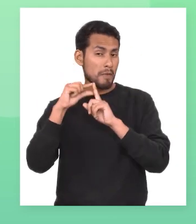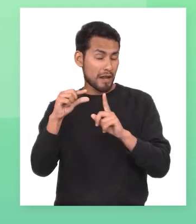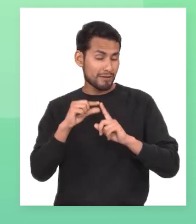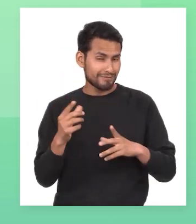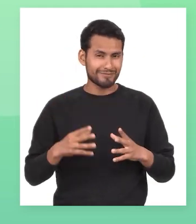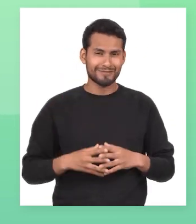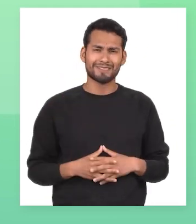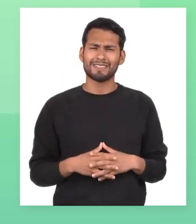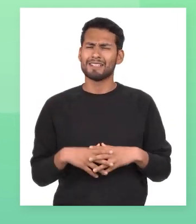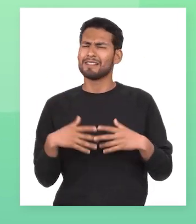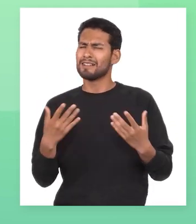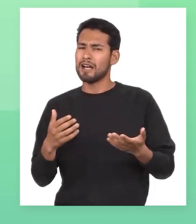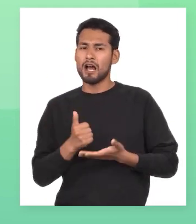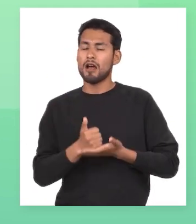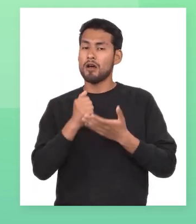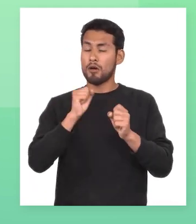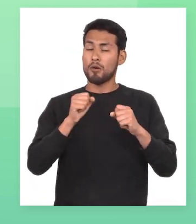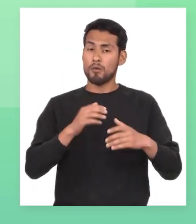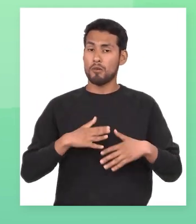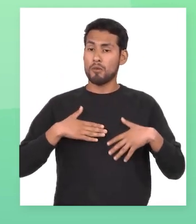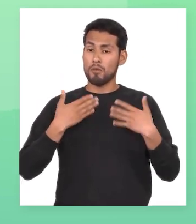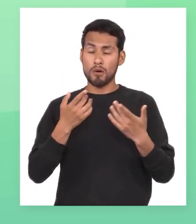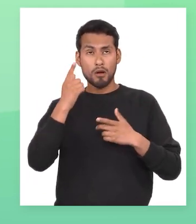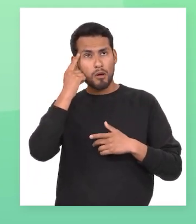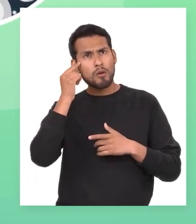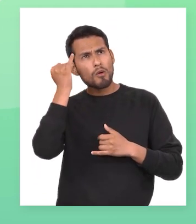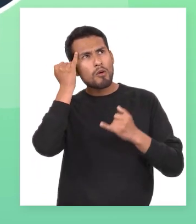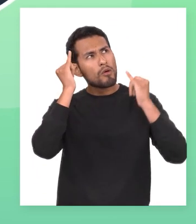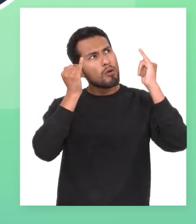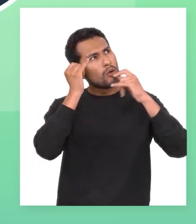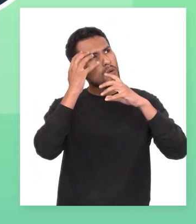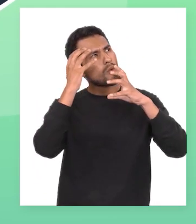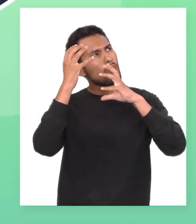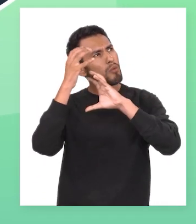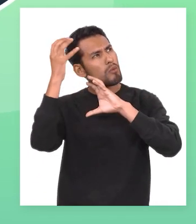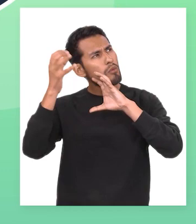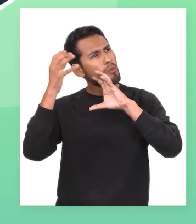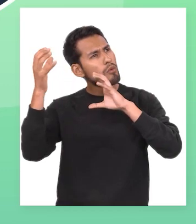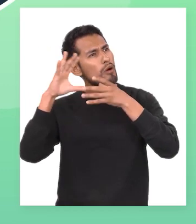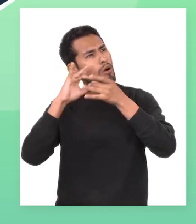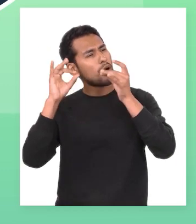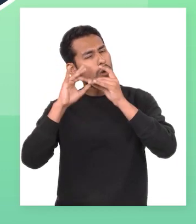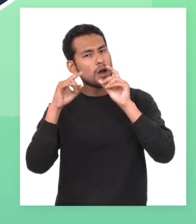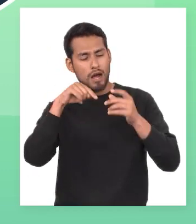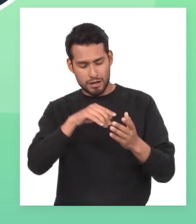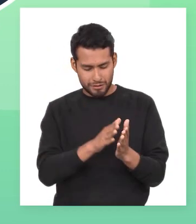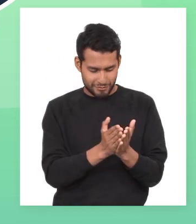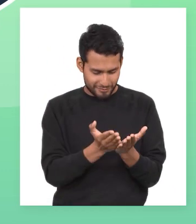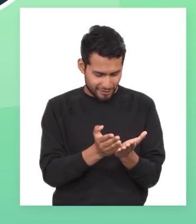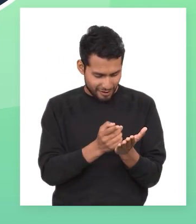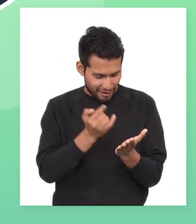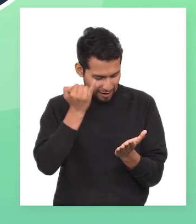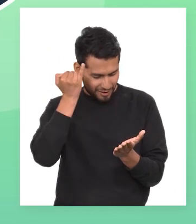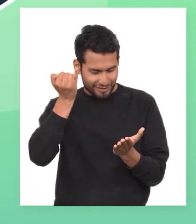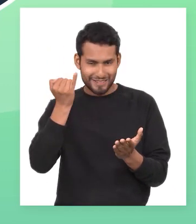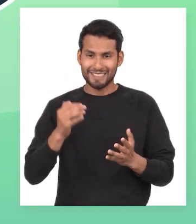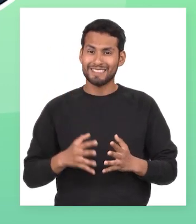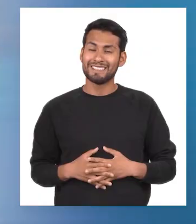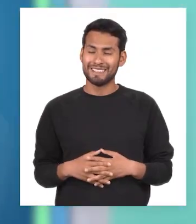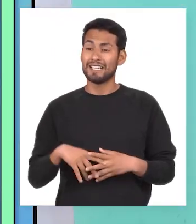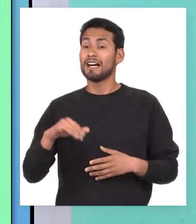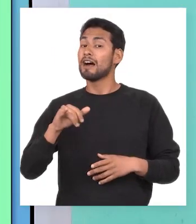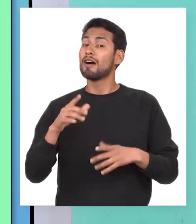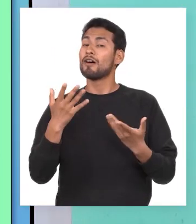las palabras Esto ayuda a que se generen imágenes mentales de lo que se describe en los textos También